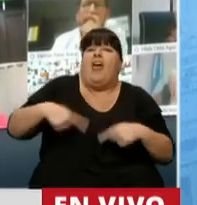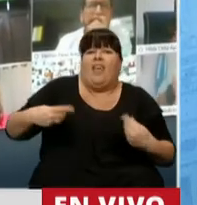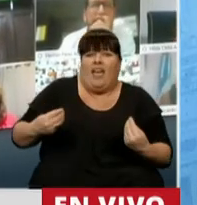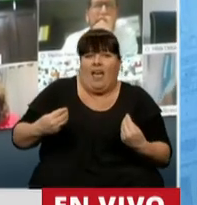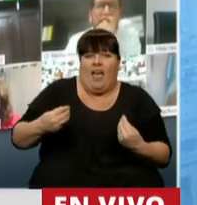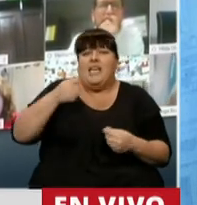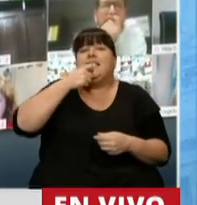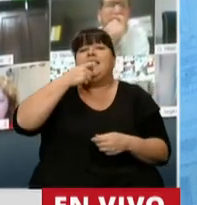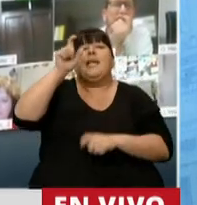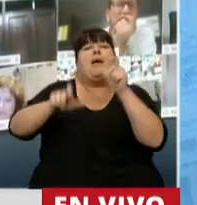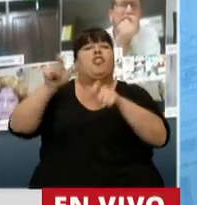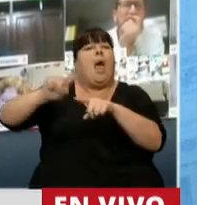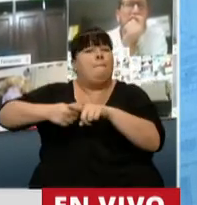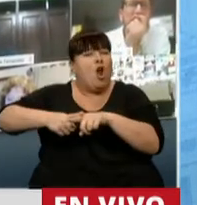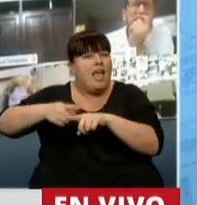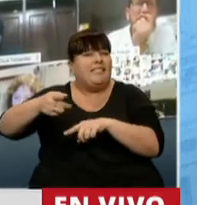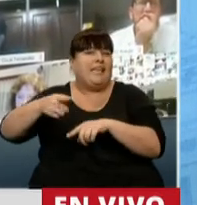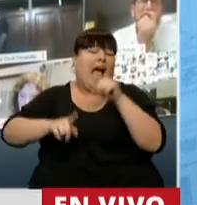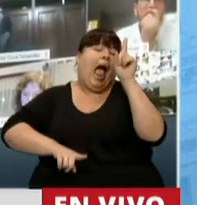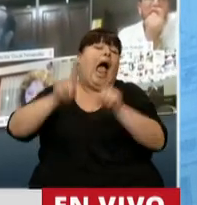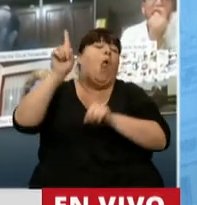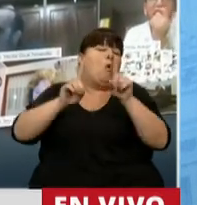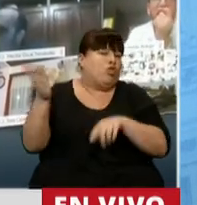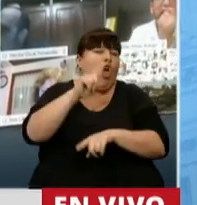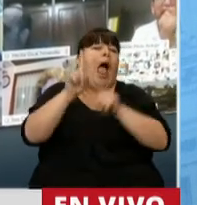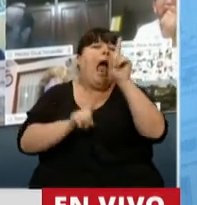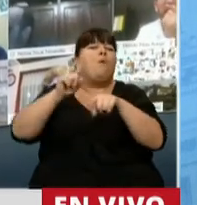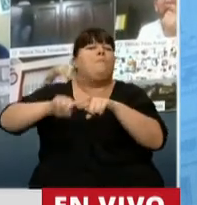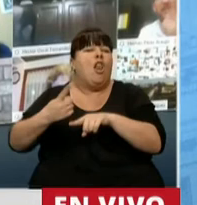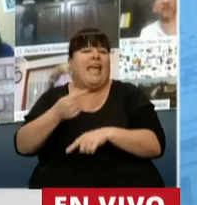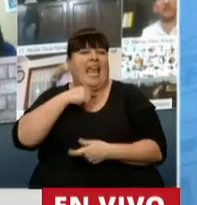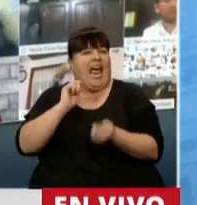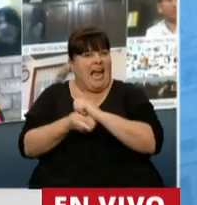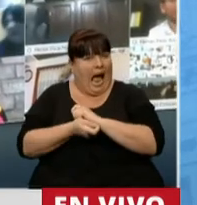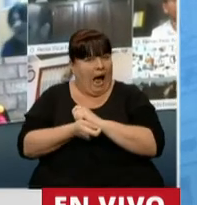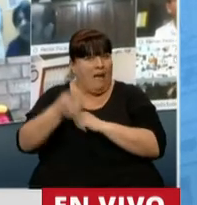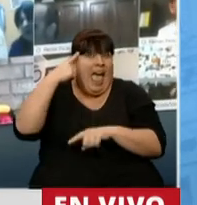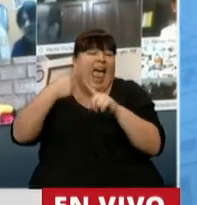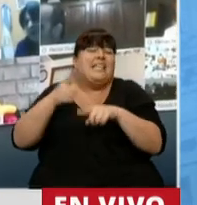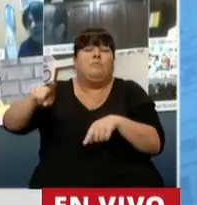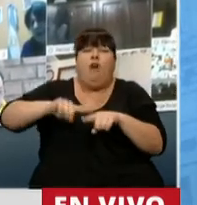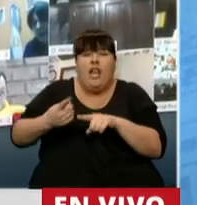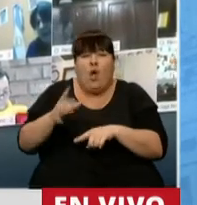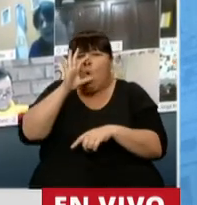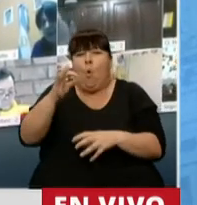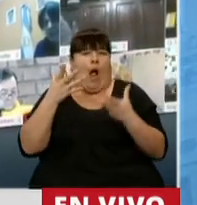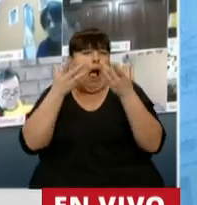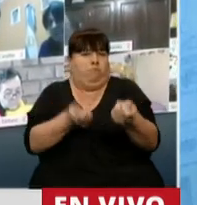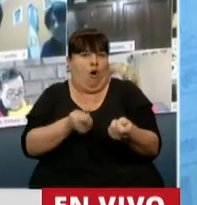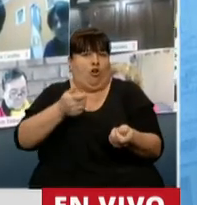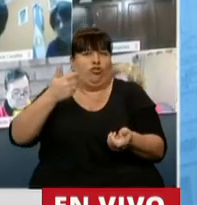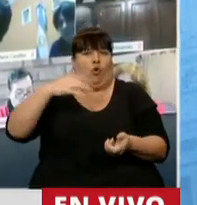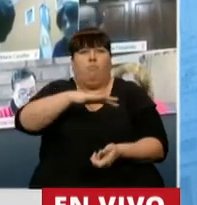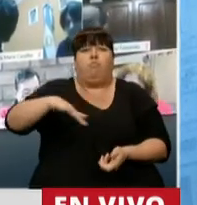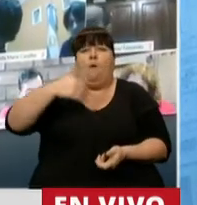de aquellos dirigentes políticos, de algunos dirigentes políticos, un cambio de actitud? Si han sido dirigentes políticos que no han acompañado al